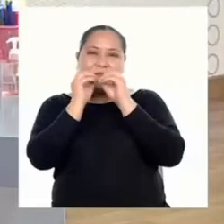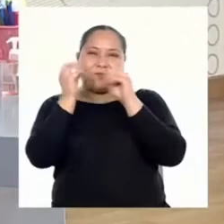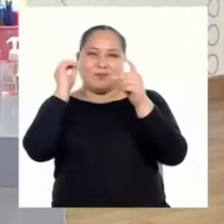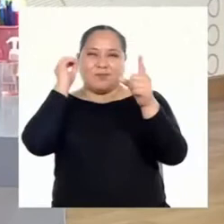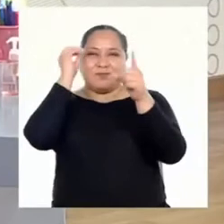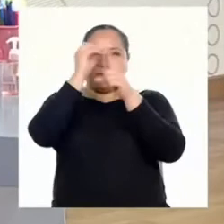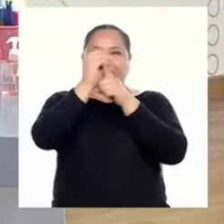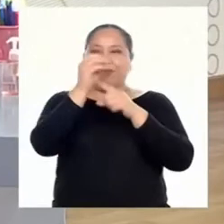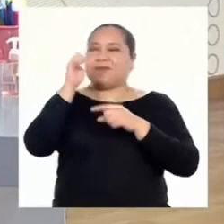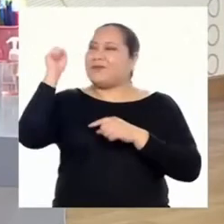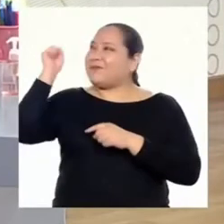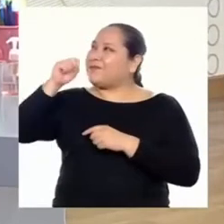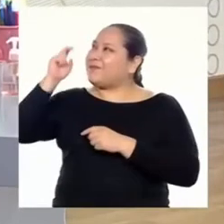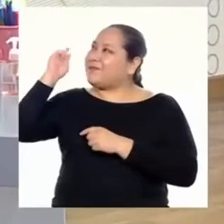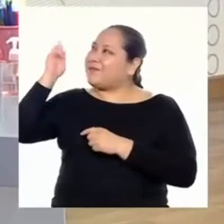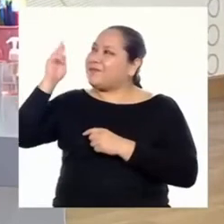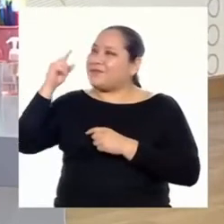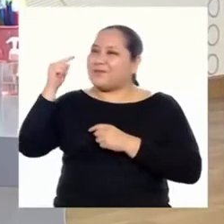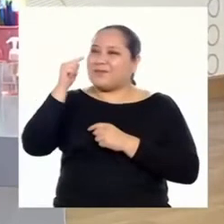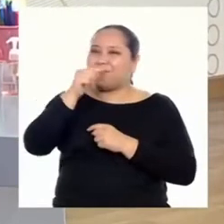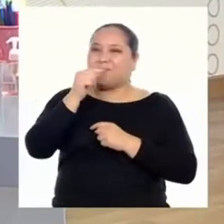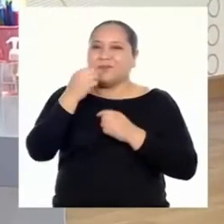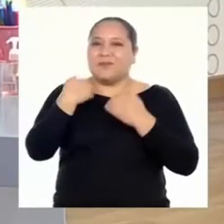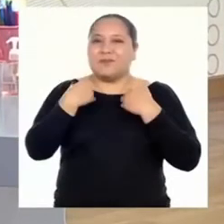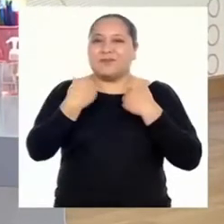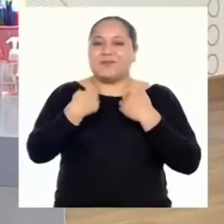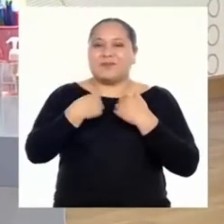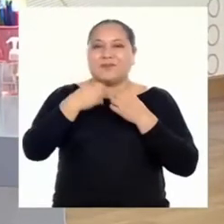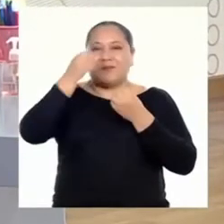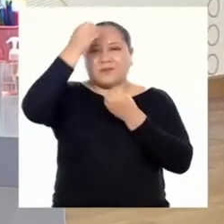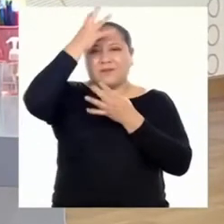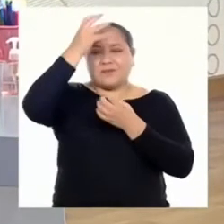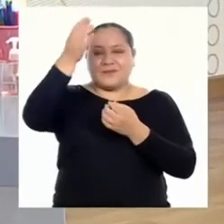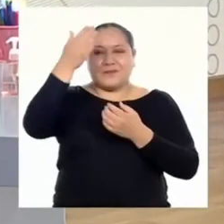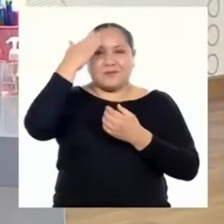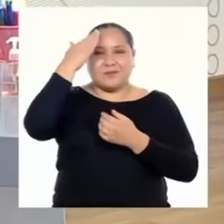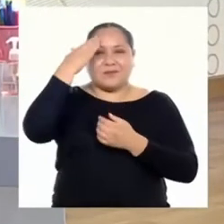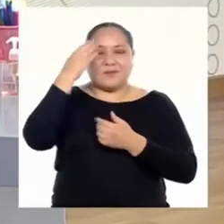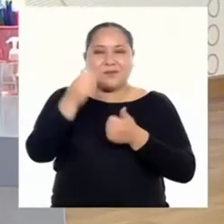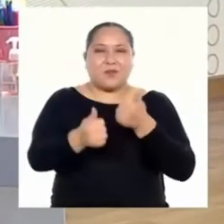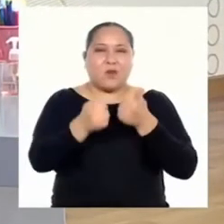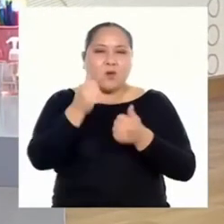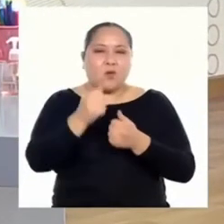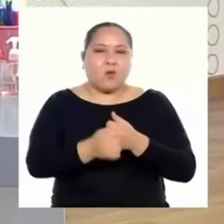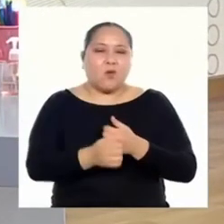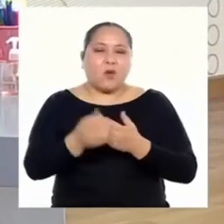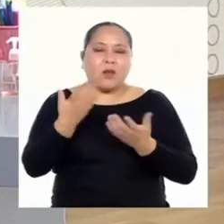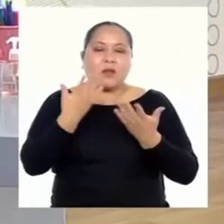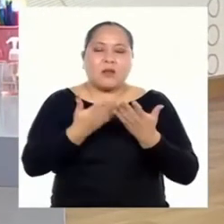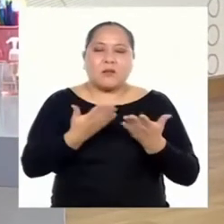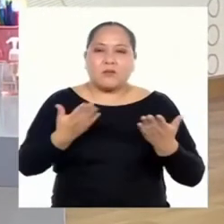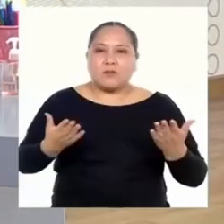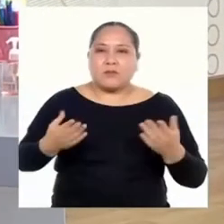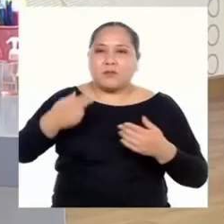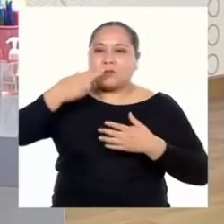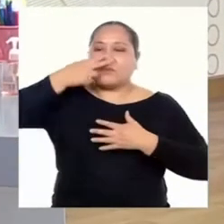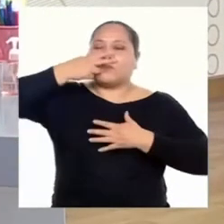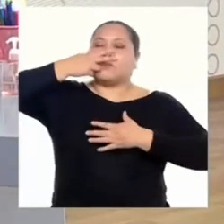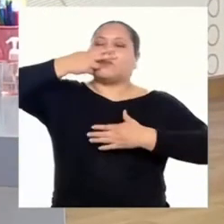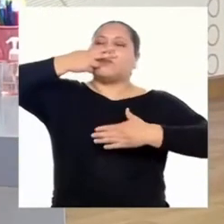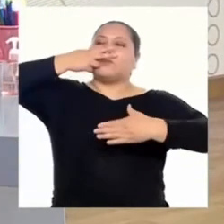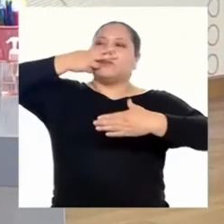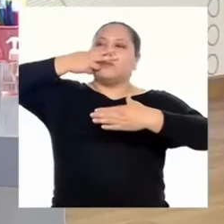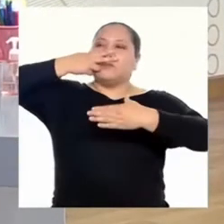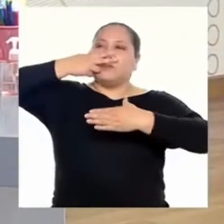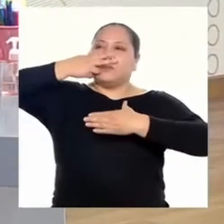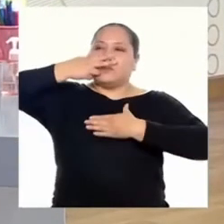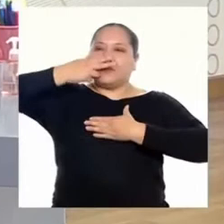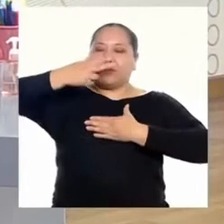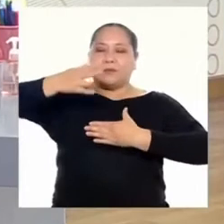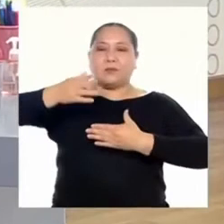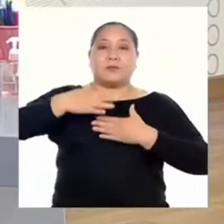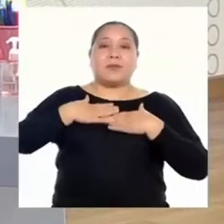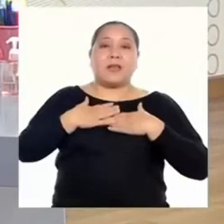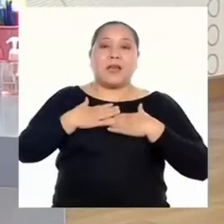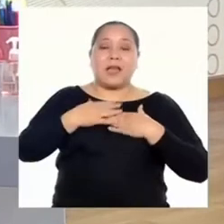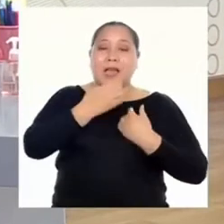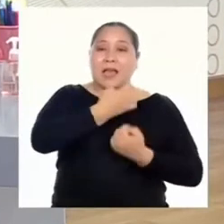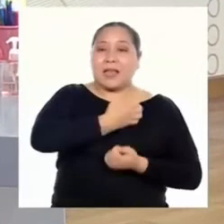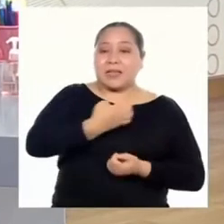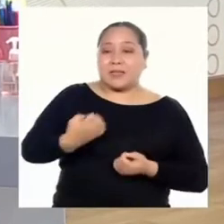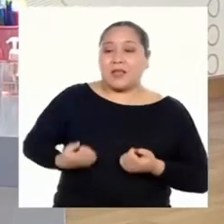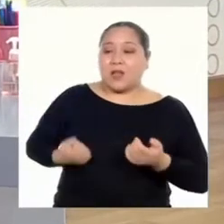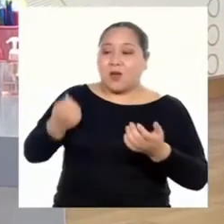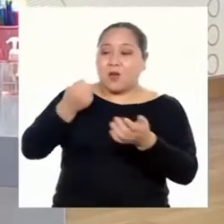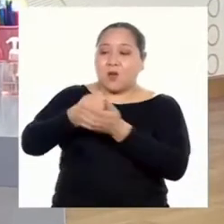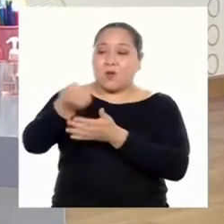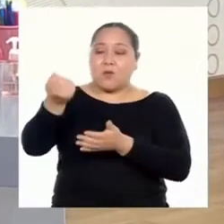nuestro reto. Sí, profesora. Acá tengo la información para saber cuál es la cantidad de producción de oxígeno que el Estado ha contratado